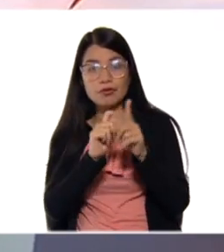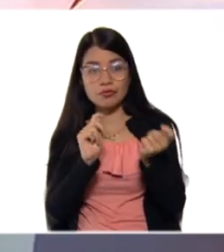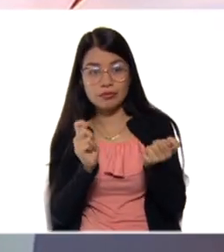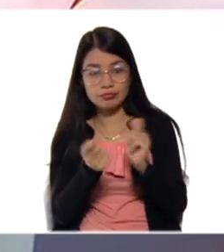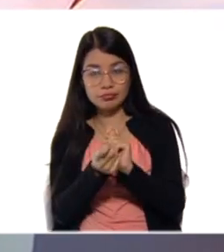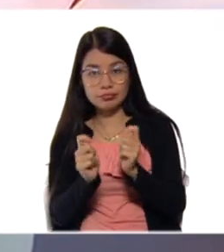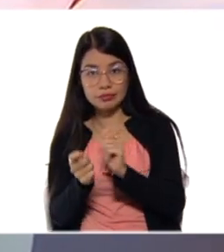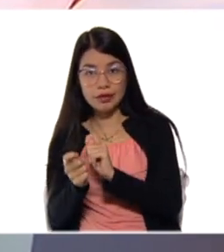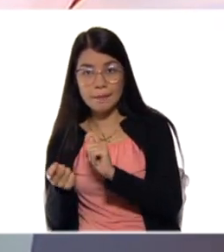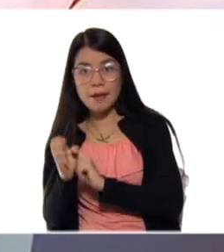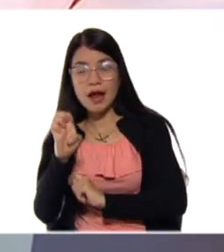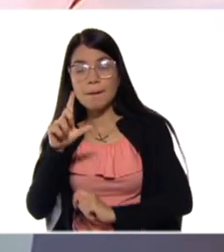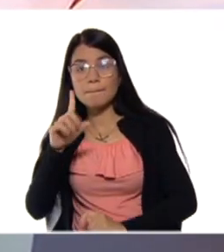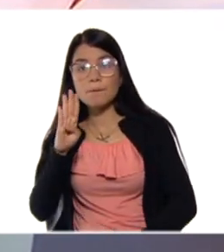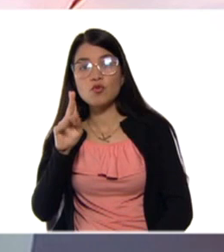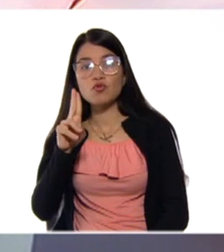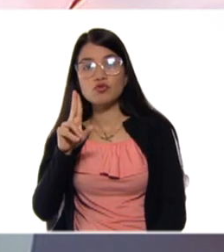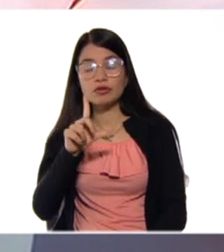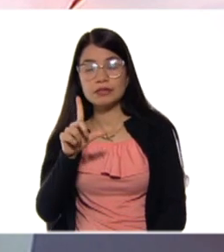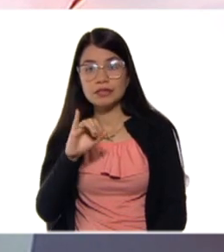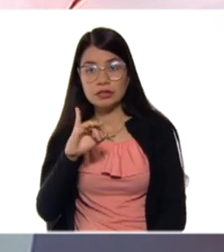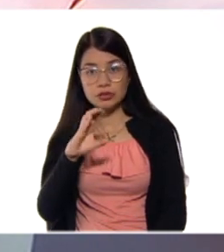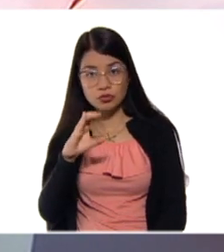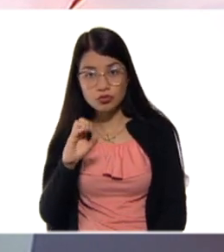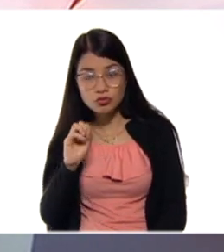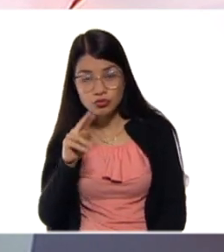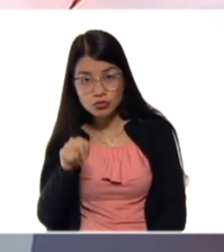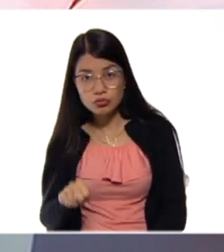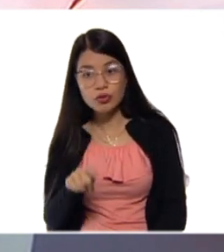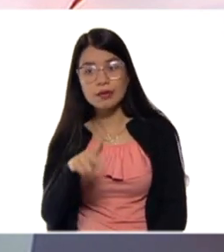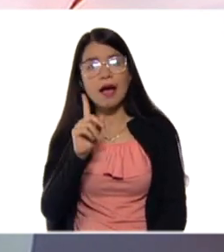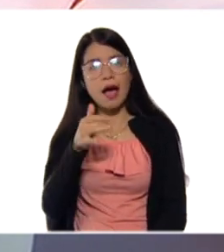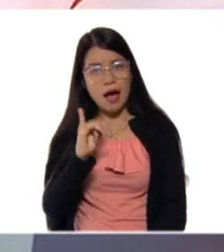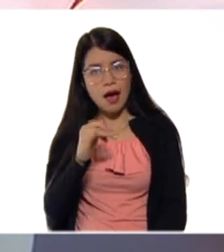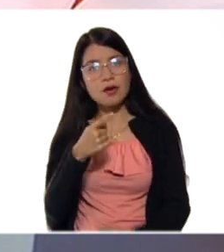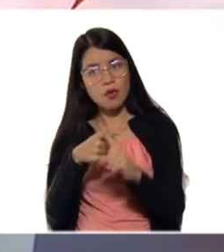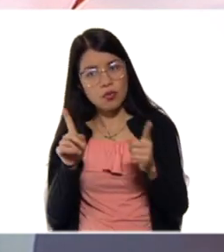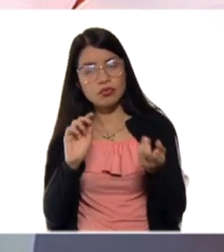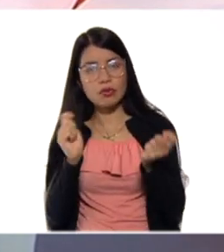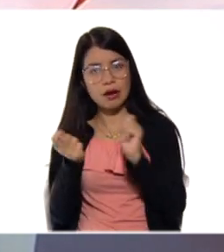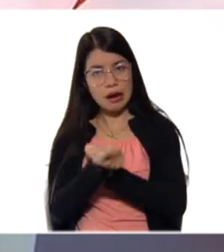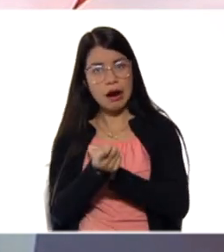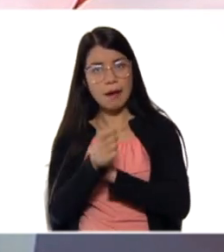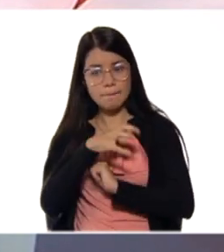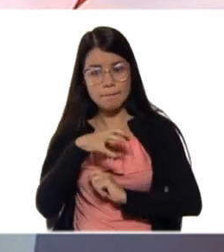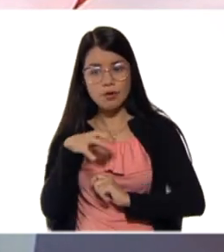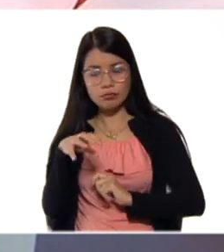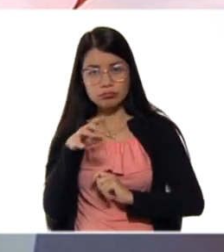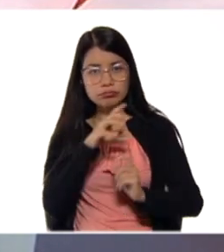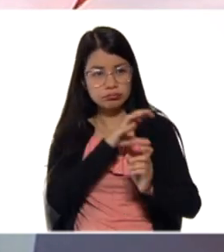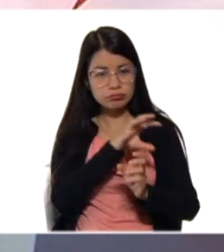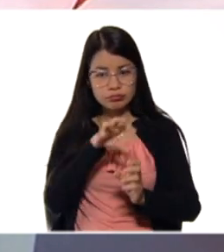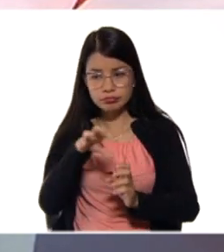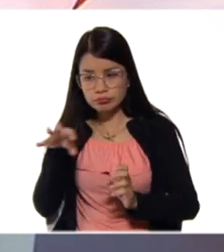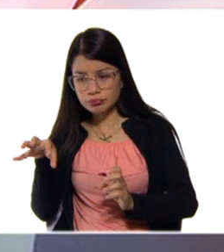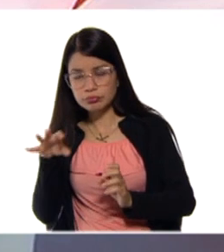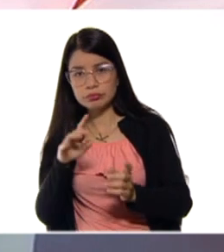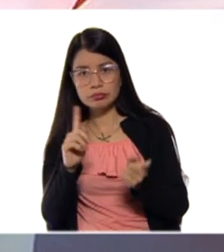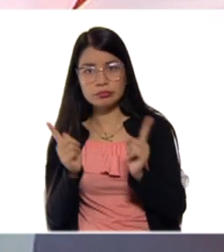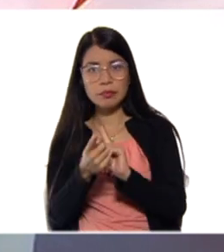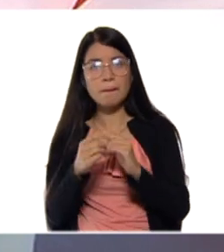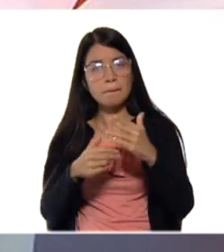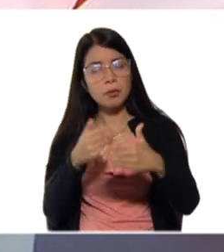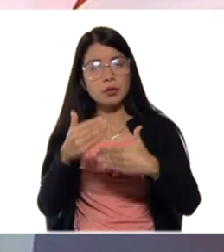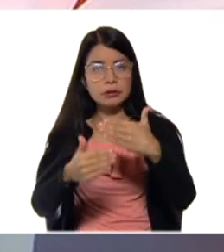en otros cambios de estado que vamos a ir viendo progresivamente. Continuando con la